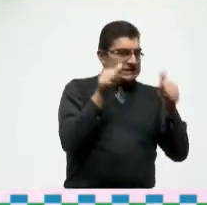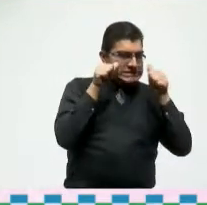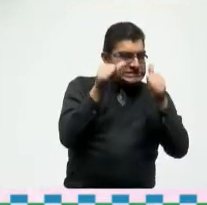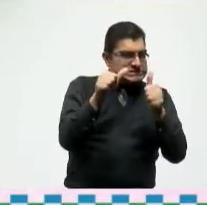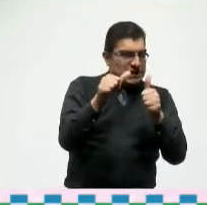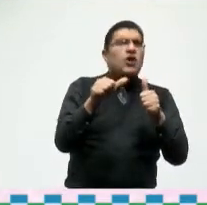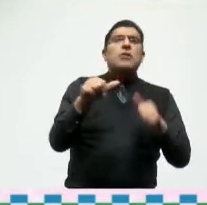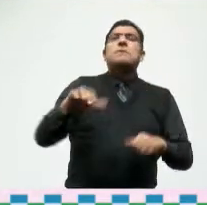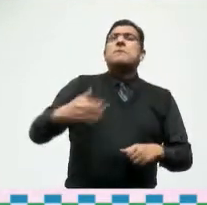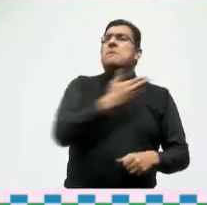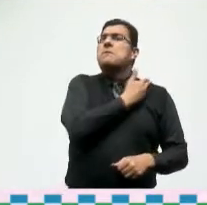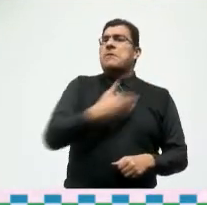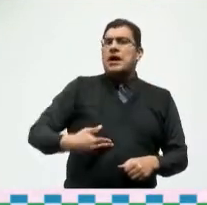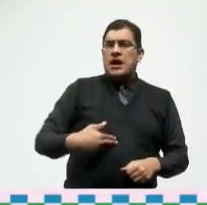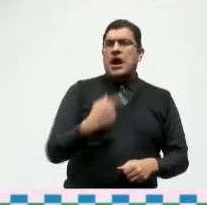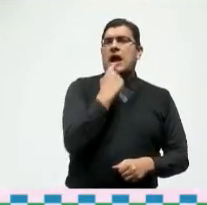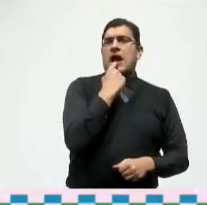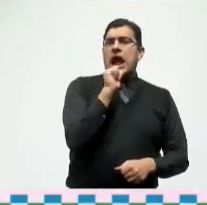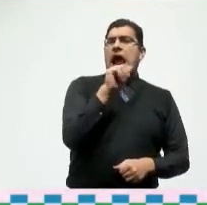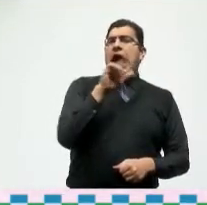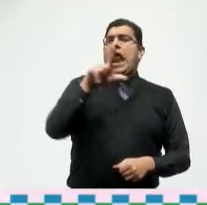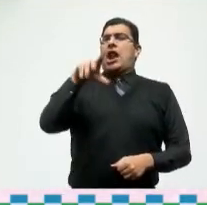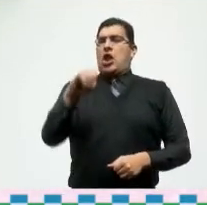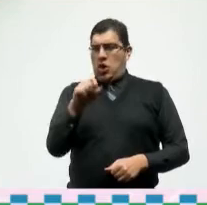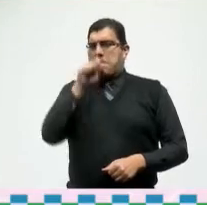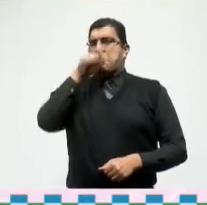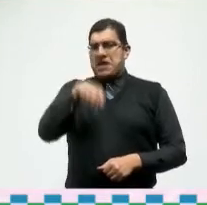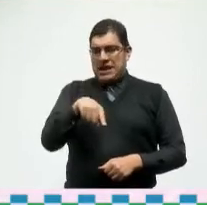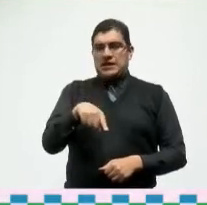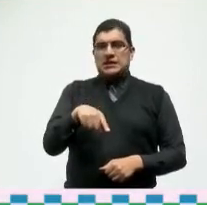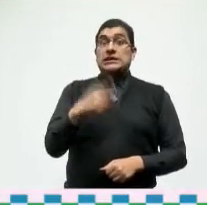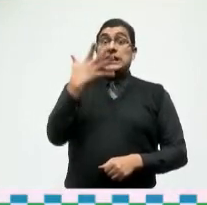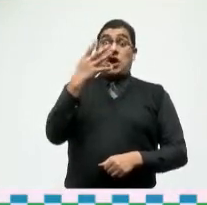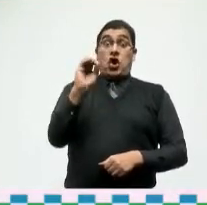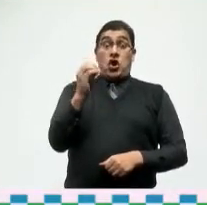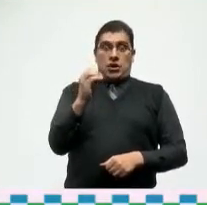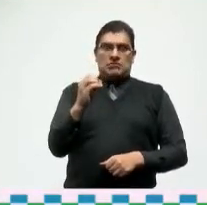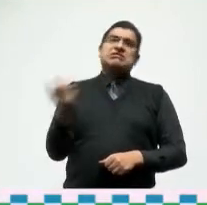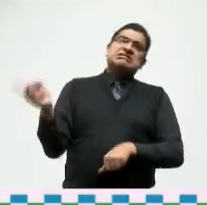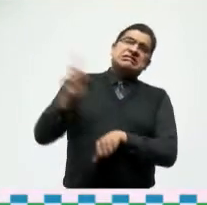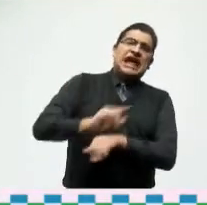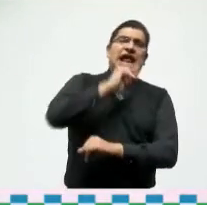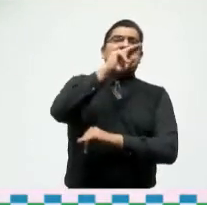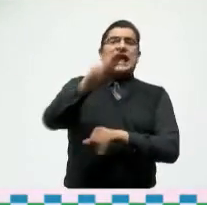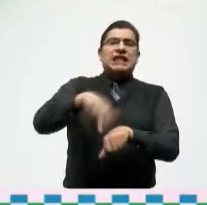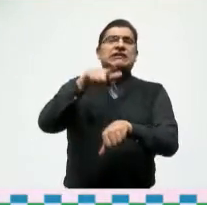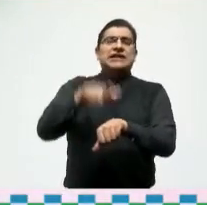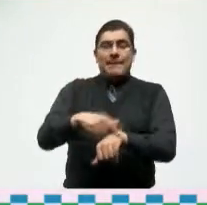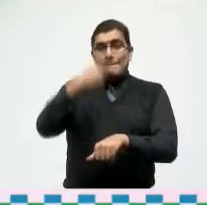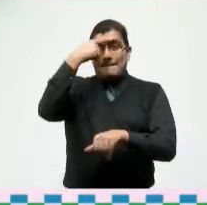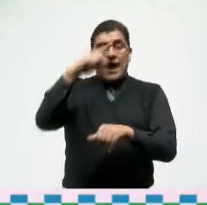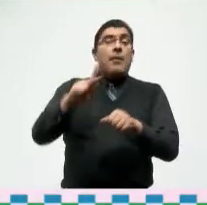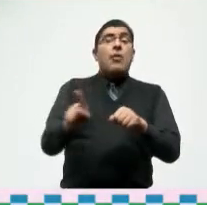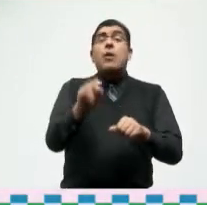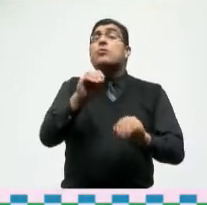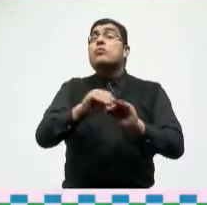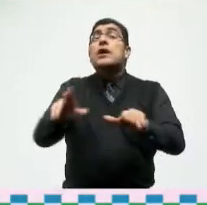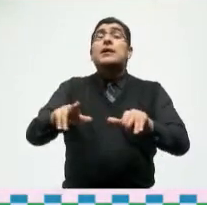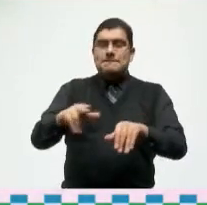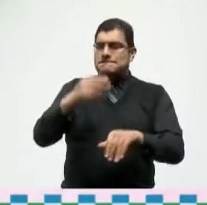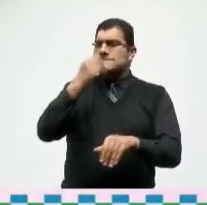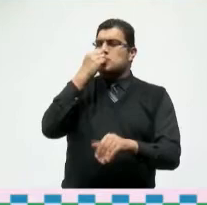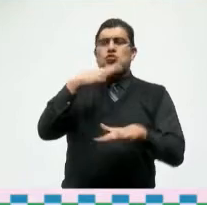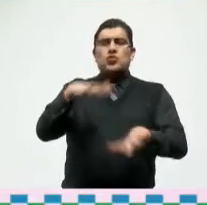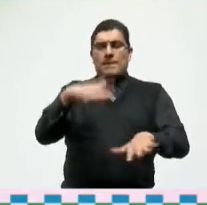López Obrador por ello se ha decretado el 5 de octubre como el día nacional de los pueblos mágicos en reconocimiento a su